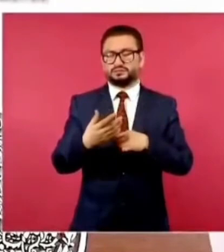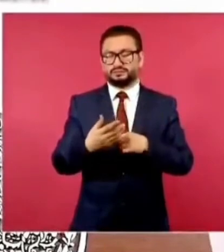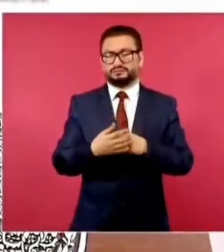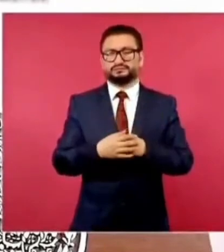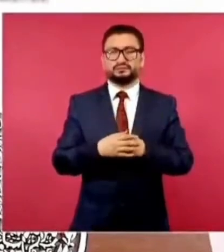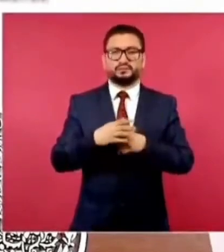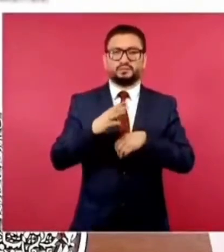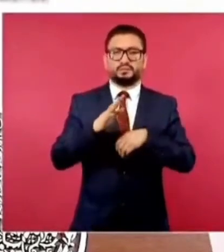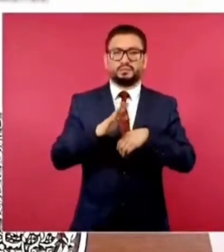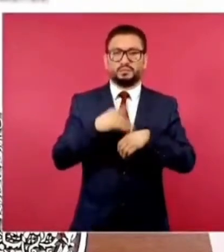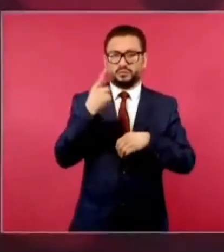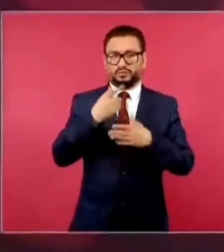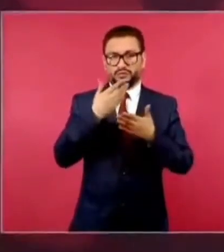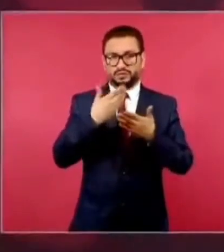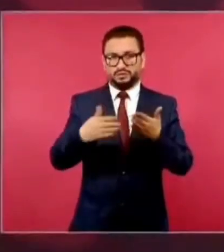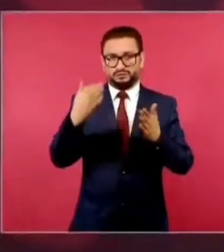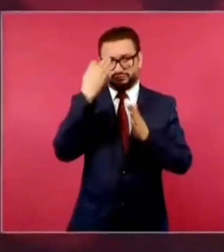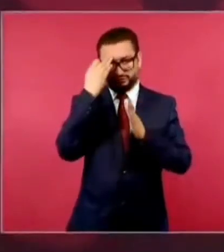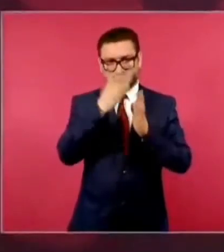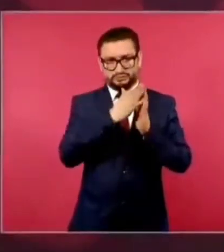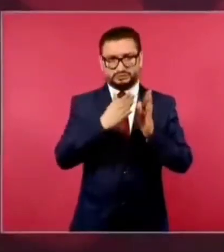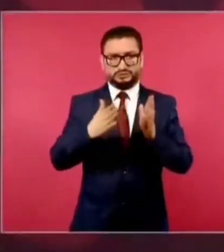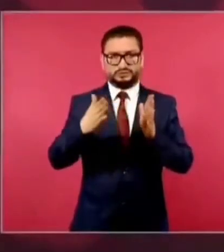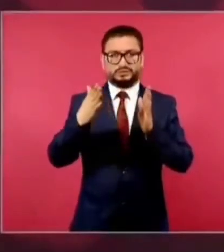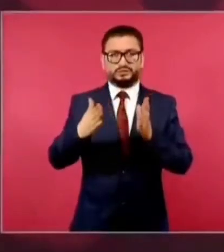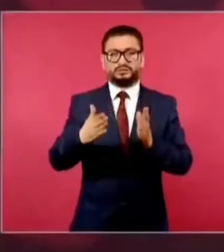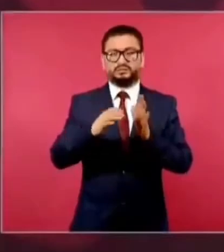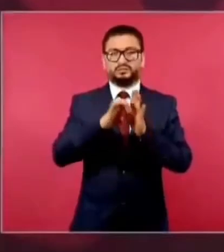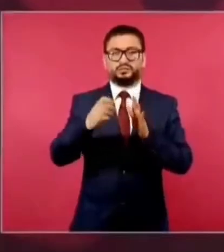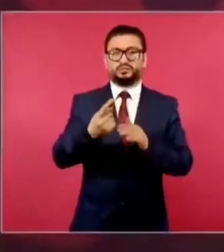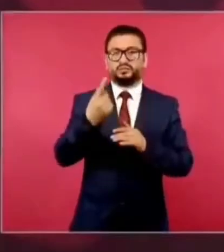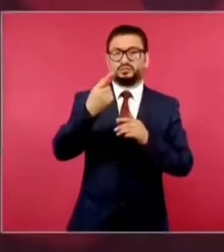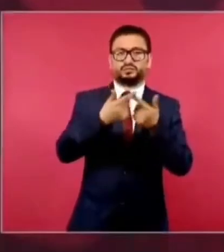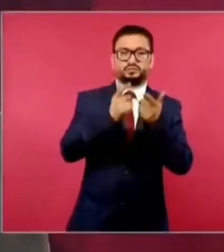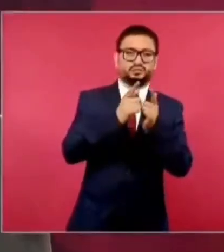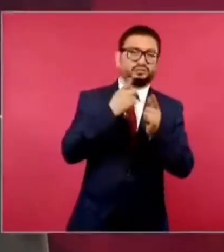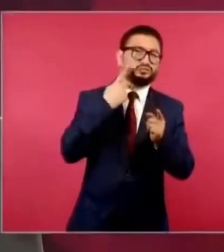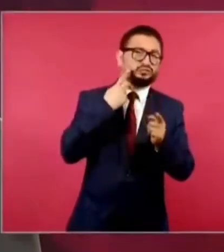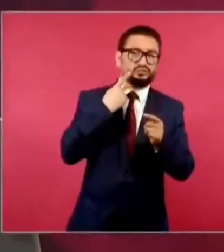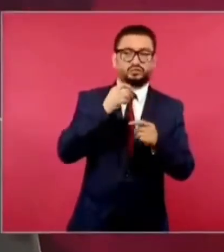en esta temporada, porque un partido o otro